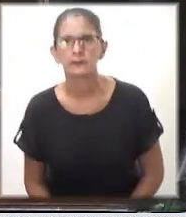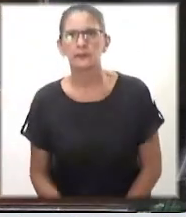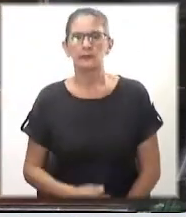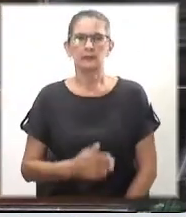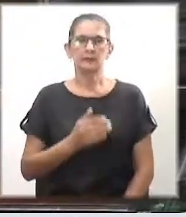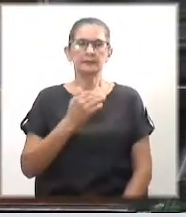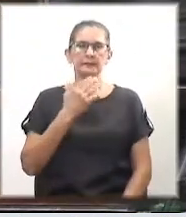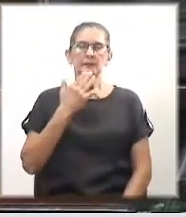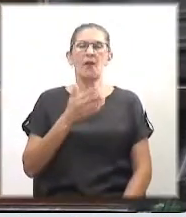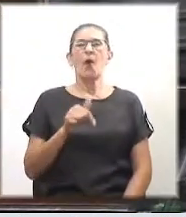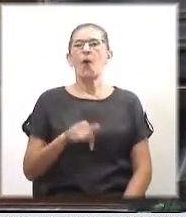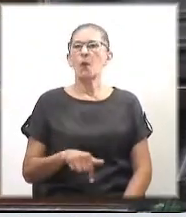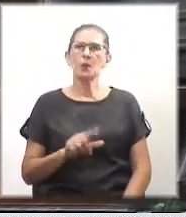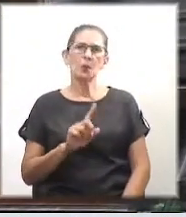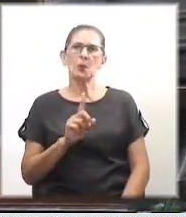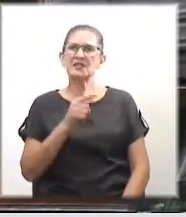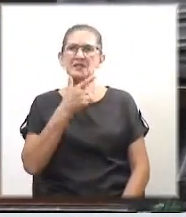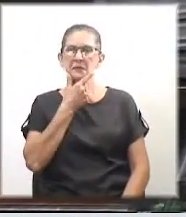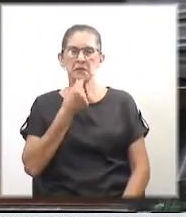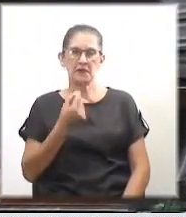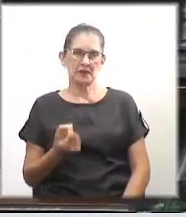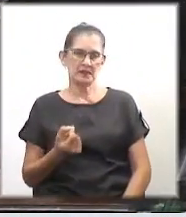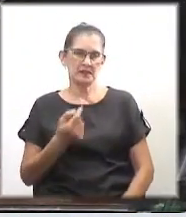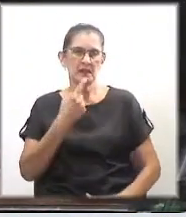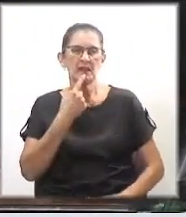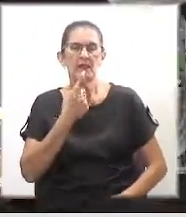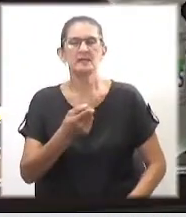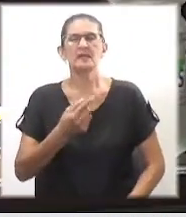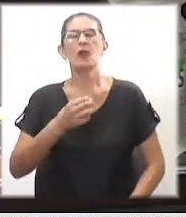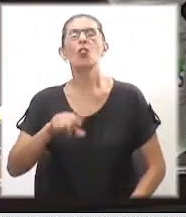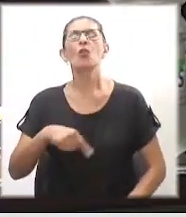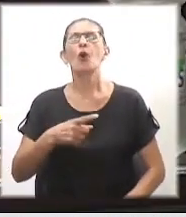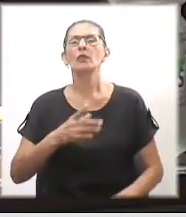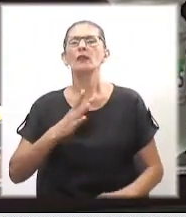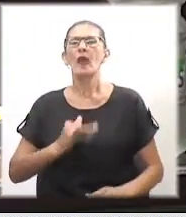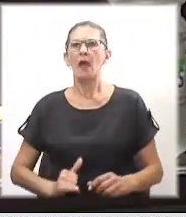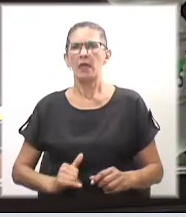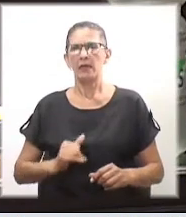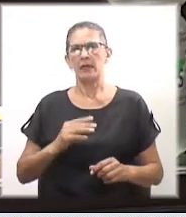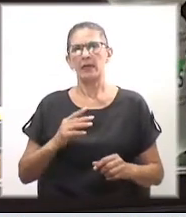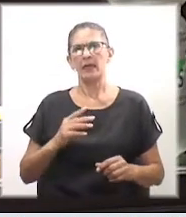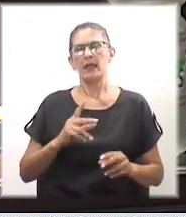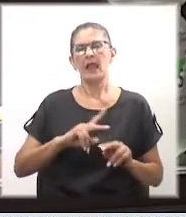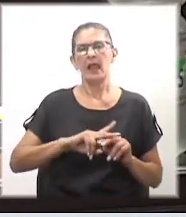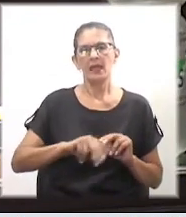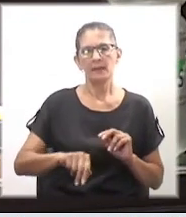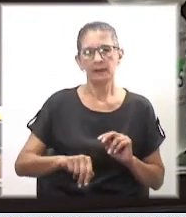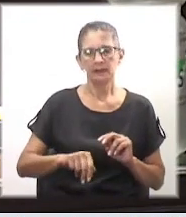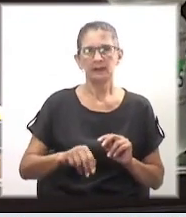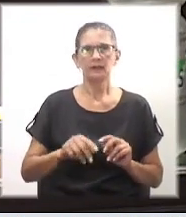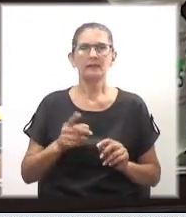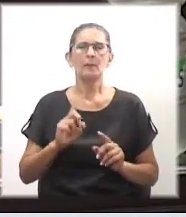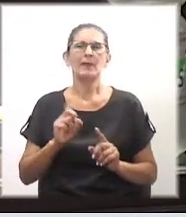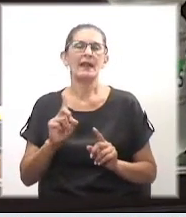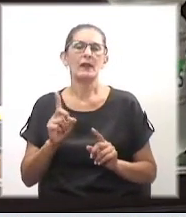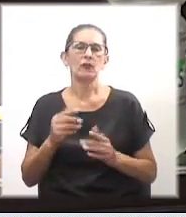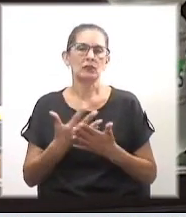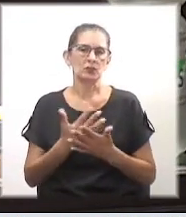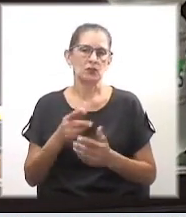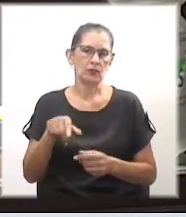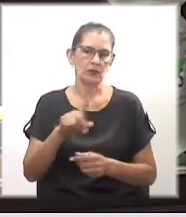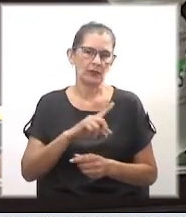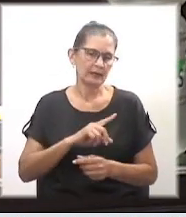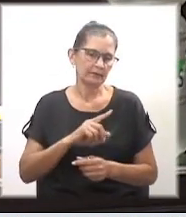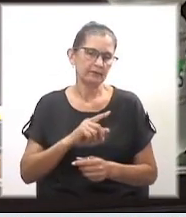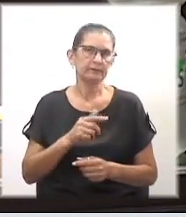Hoy no es fácil determinar dónde fijar el límite para no herir los sentimientos de los demás y defender